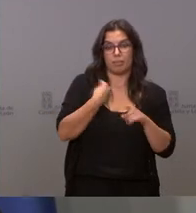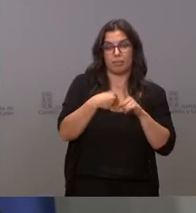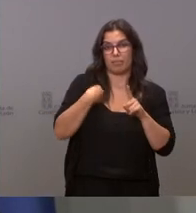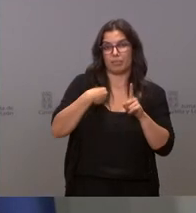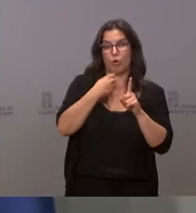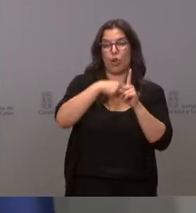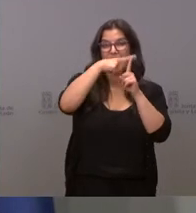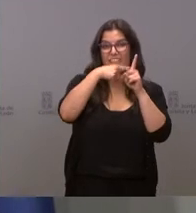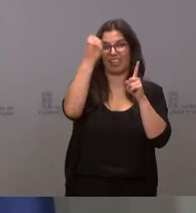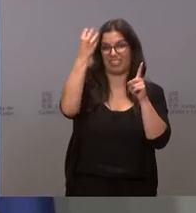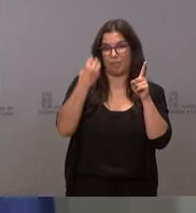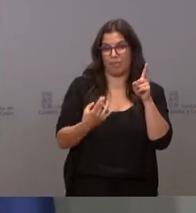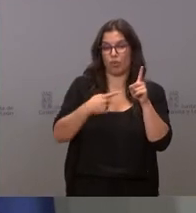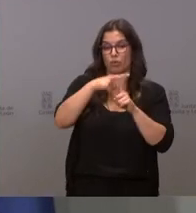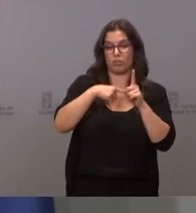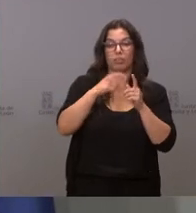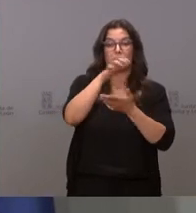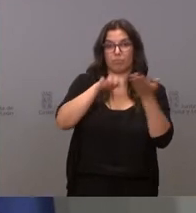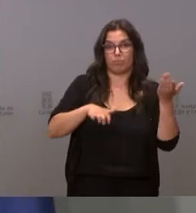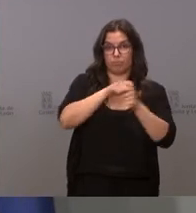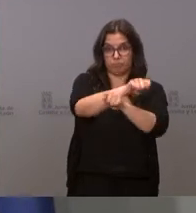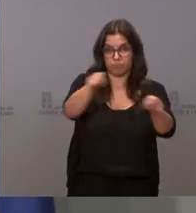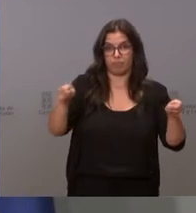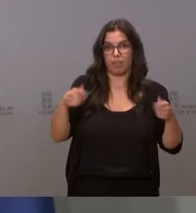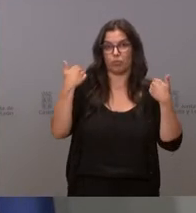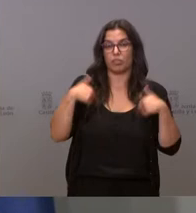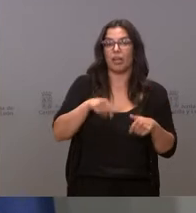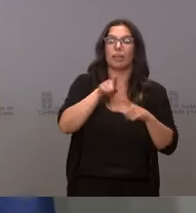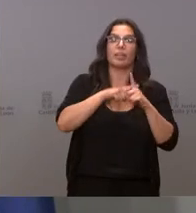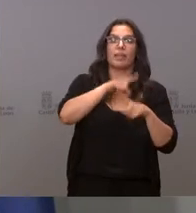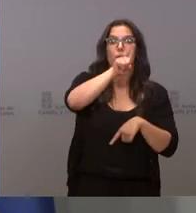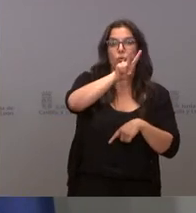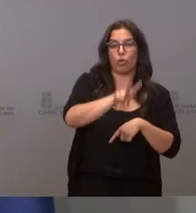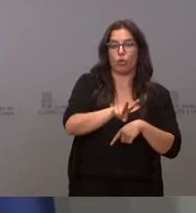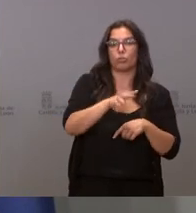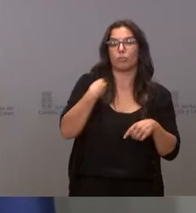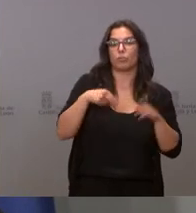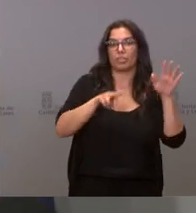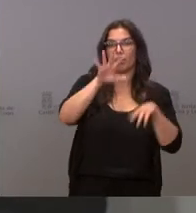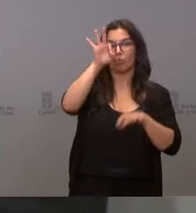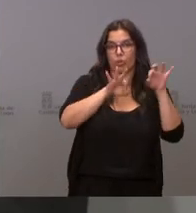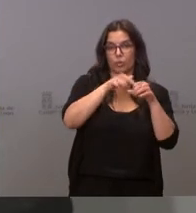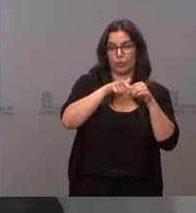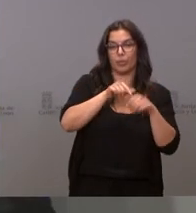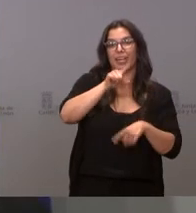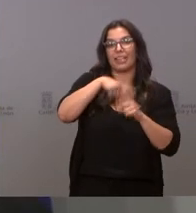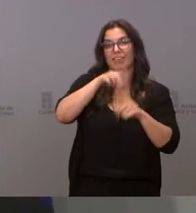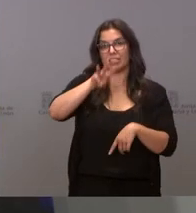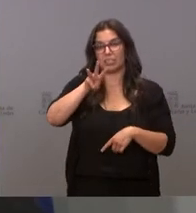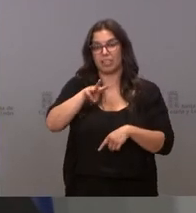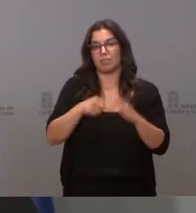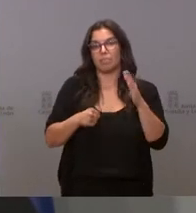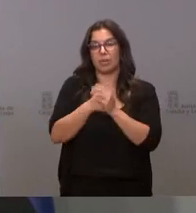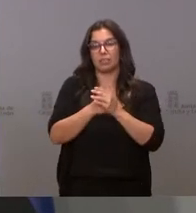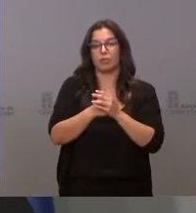Lo tienen ustedes en la nota de prensa. En niveles 1 y 2 el aforo máximo es el 75%, en nivel 3 el aforo